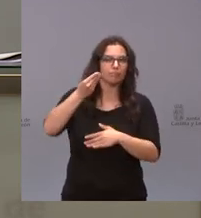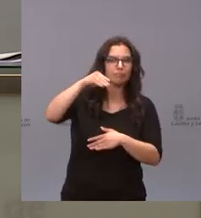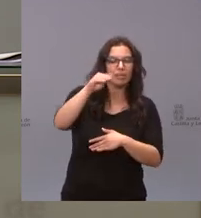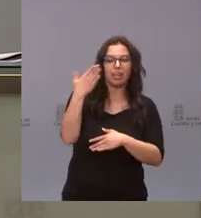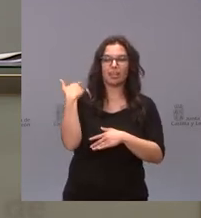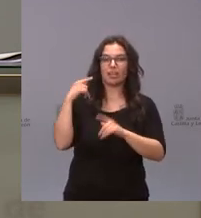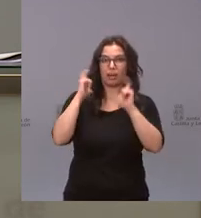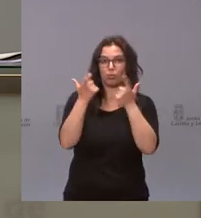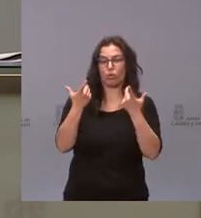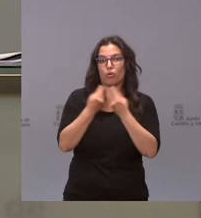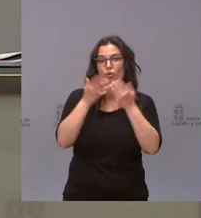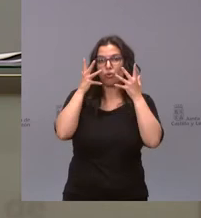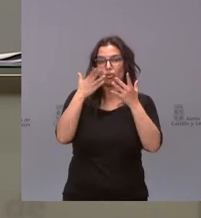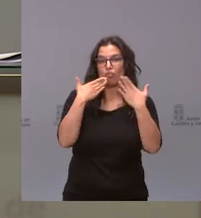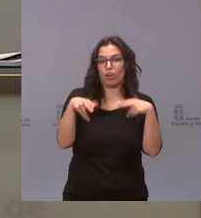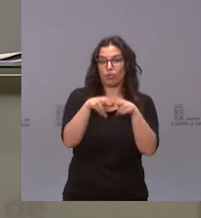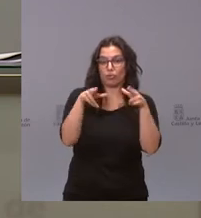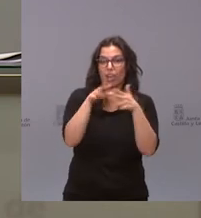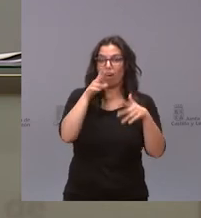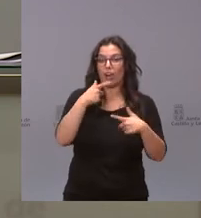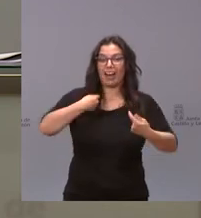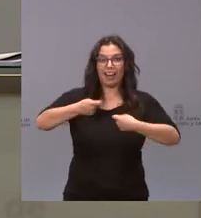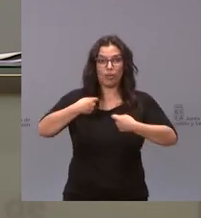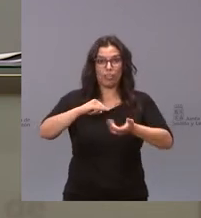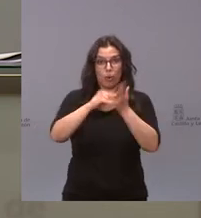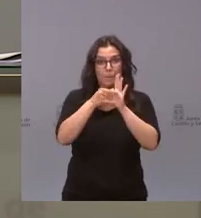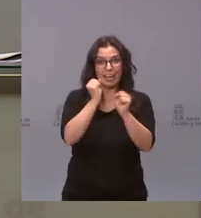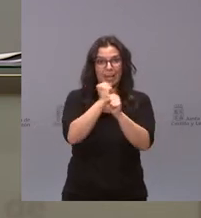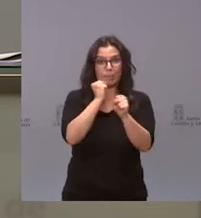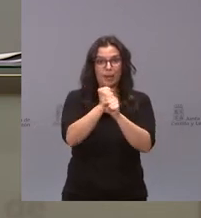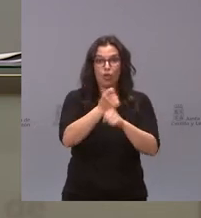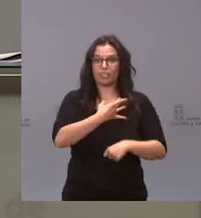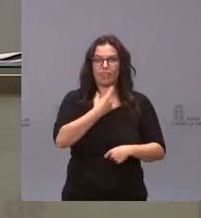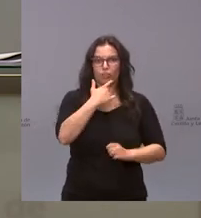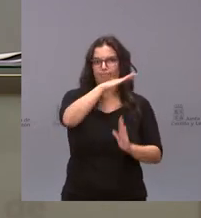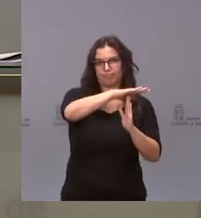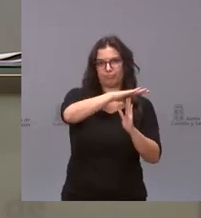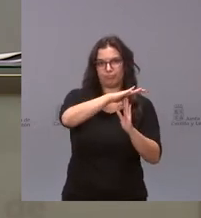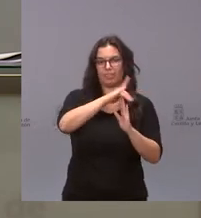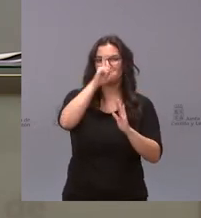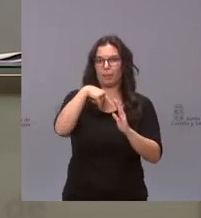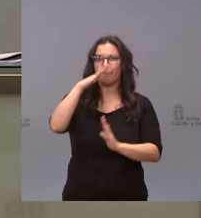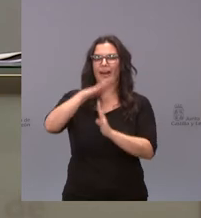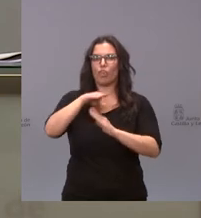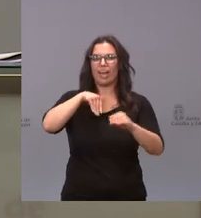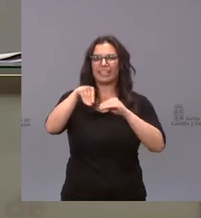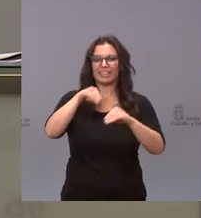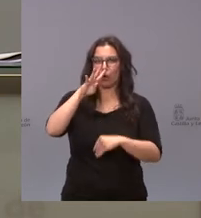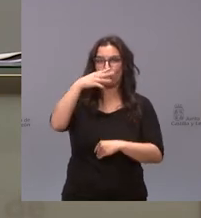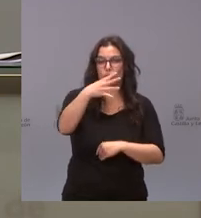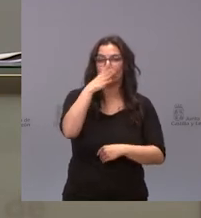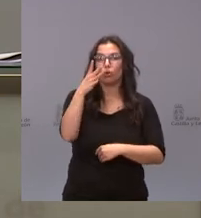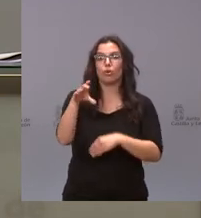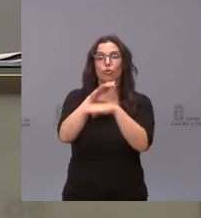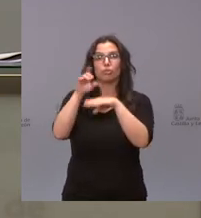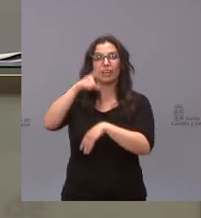sindicatos mantienen paralizada la negociación del plan de empleo y de la estrategia que va a cuatro años ante la negativa de la Consejería de